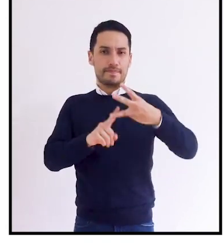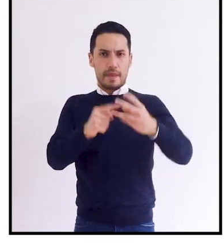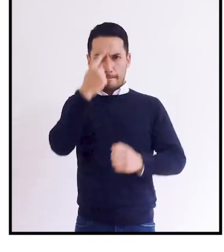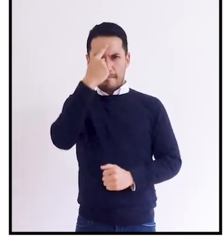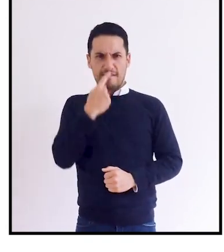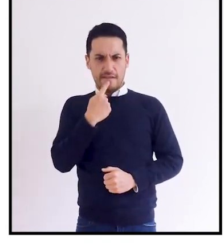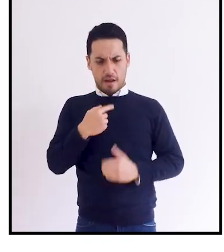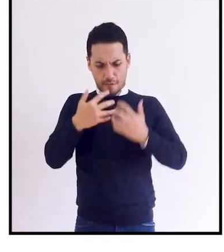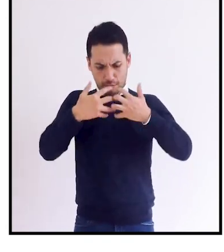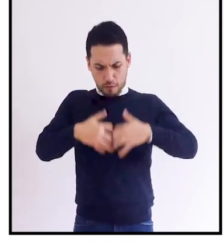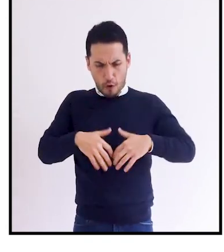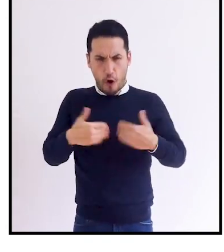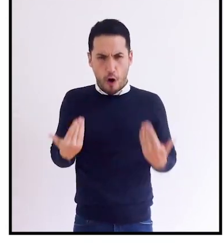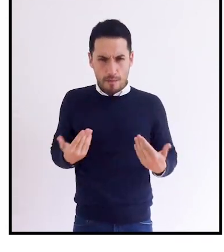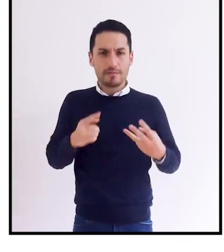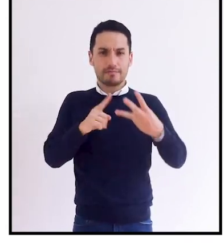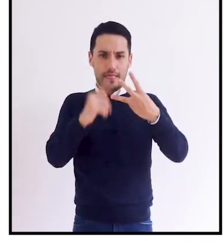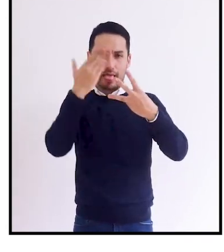funcionamiento.